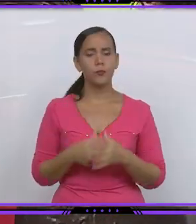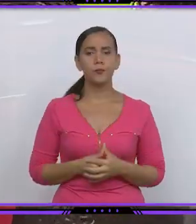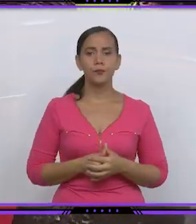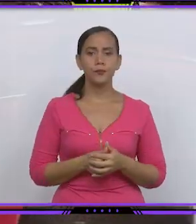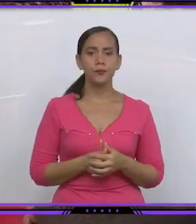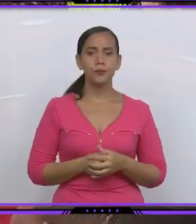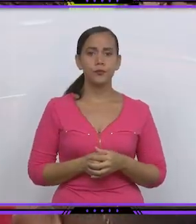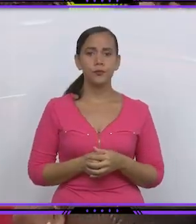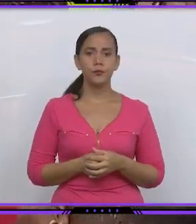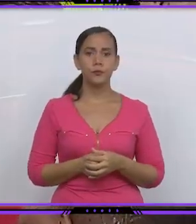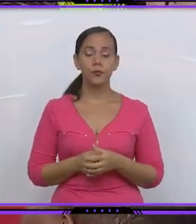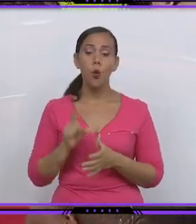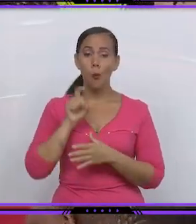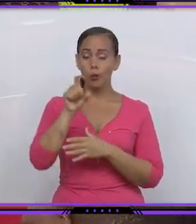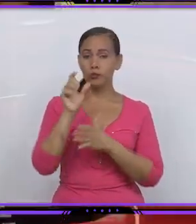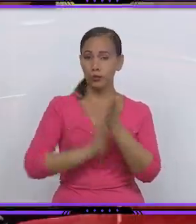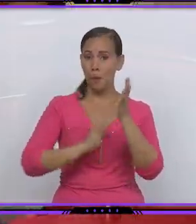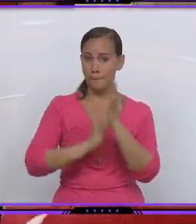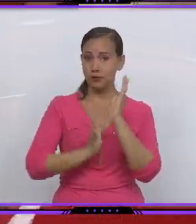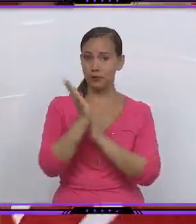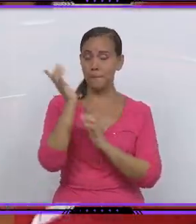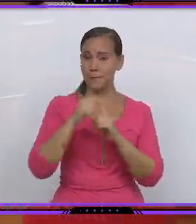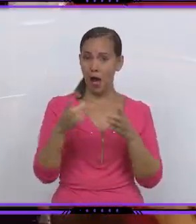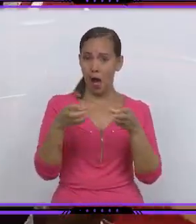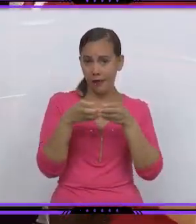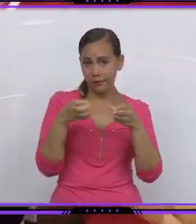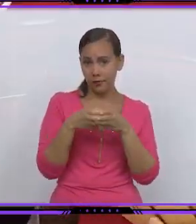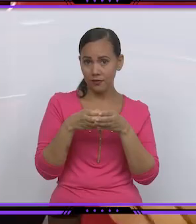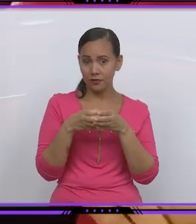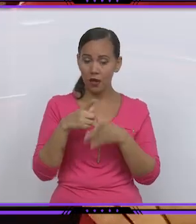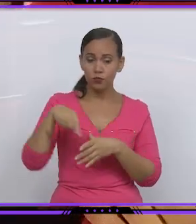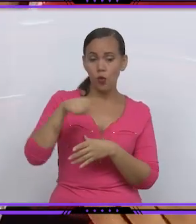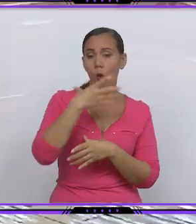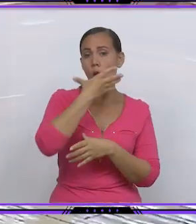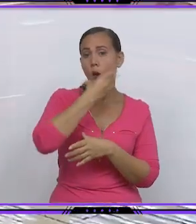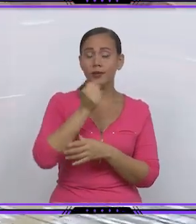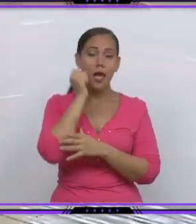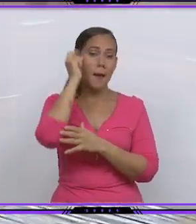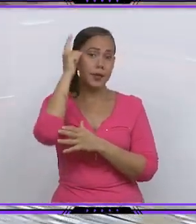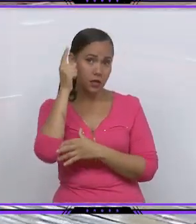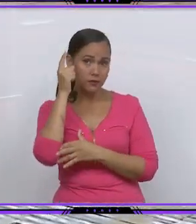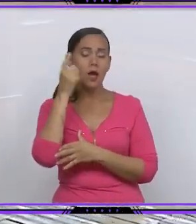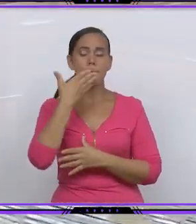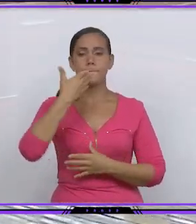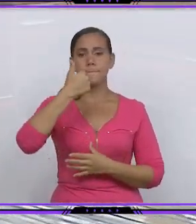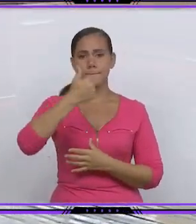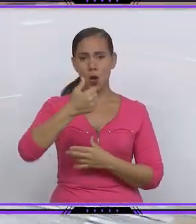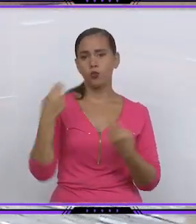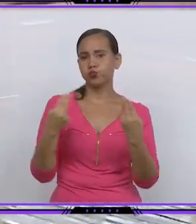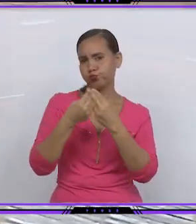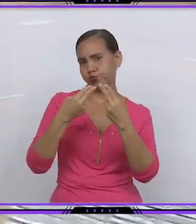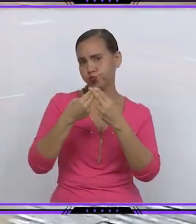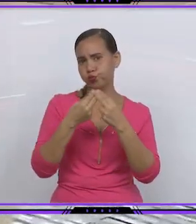inmerso durante los últimos meses en la etapa preparatoria, espera que la mezcla de juventud y experiencia sea suficiente para lograr una buena campaña competitiva.